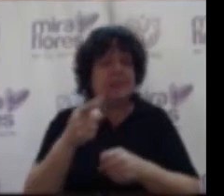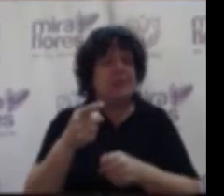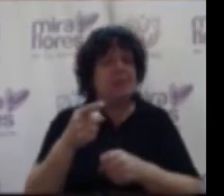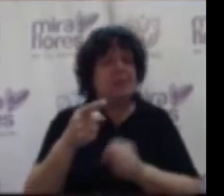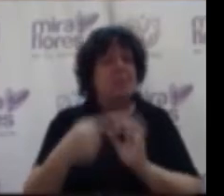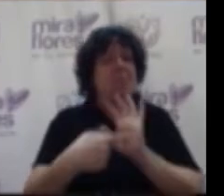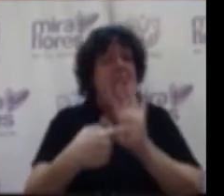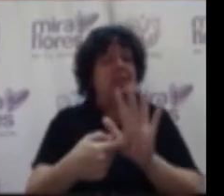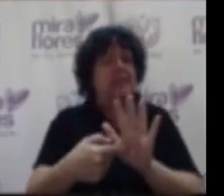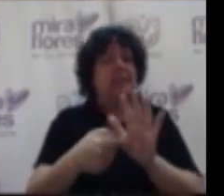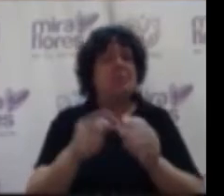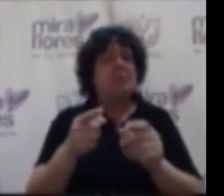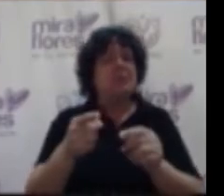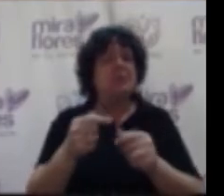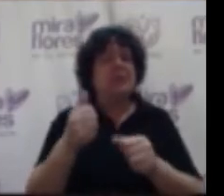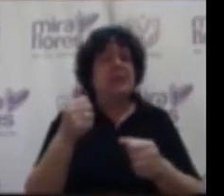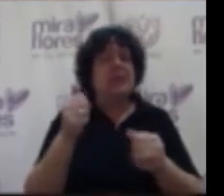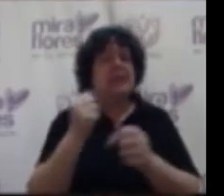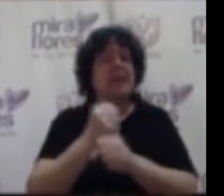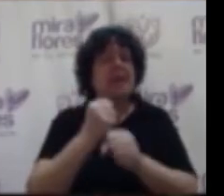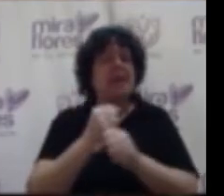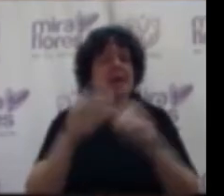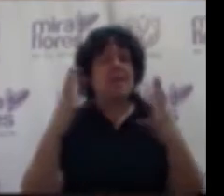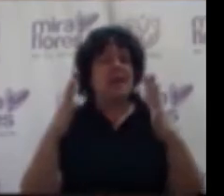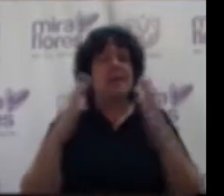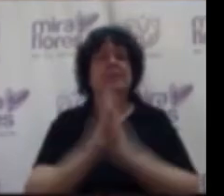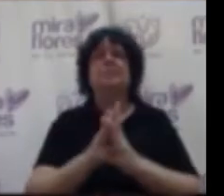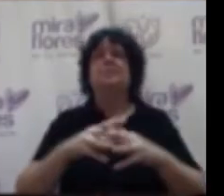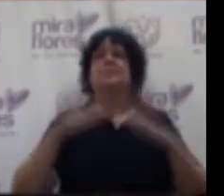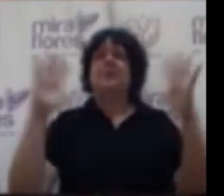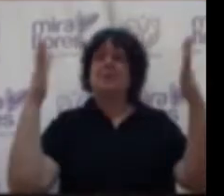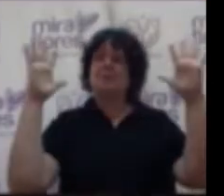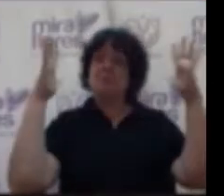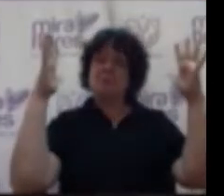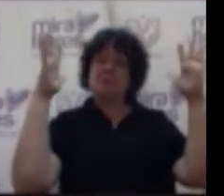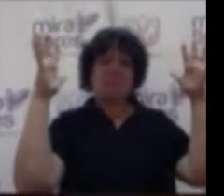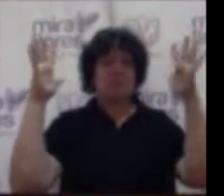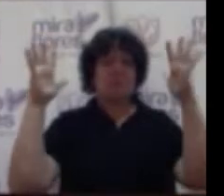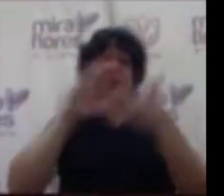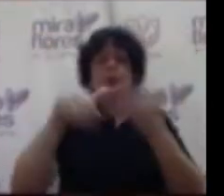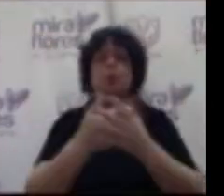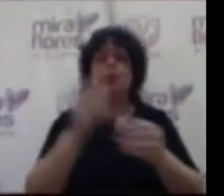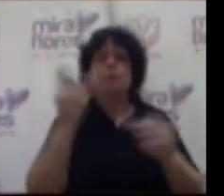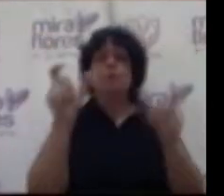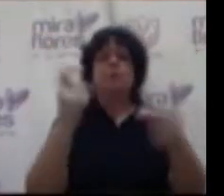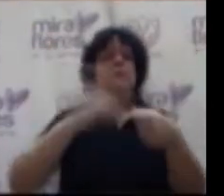estamos por un buen camino voy a pedir un fuerte aplauso para los funcionarios involucrados en este tema